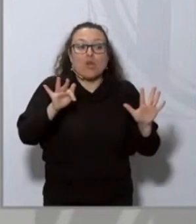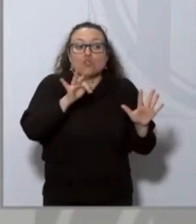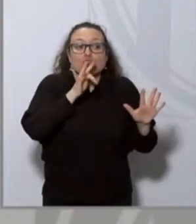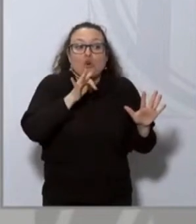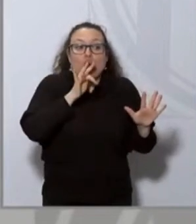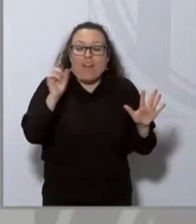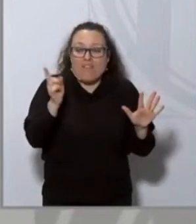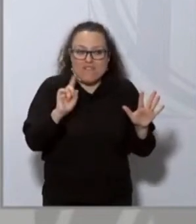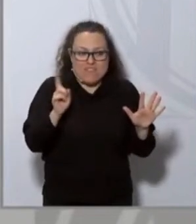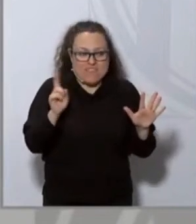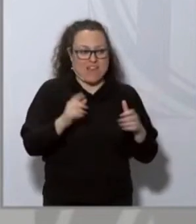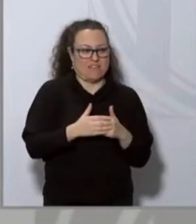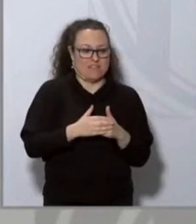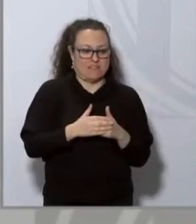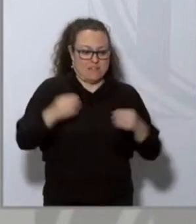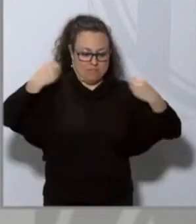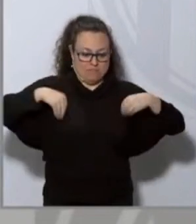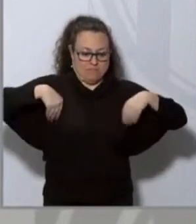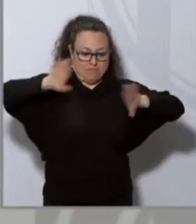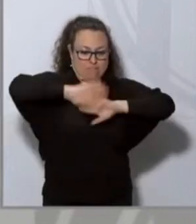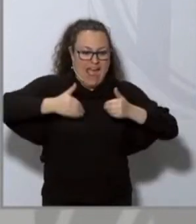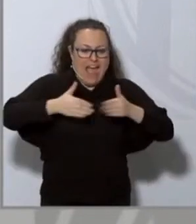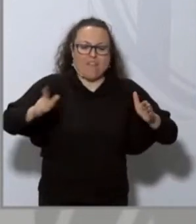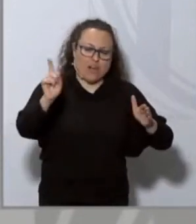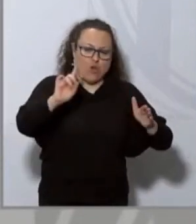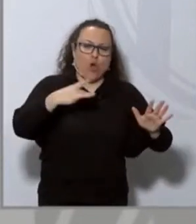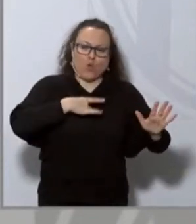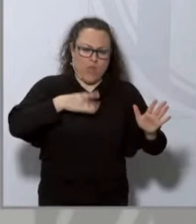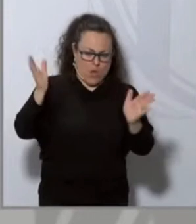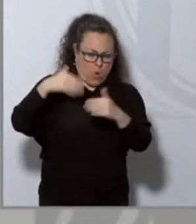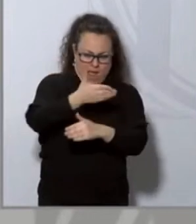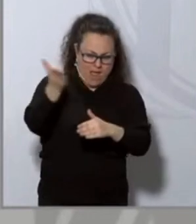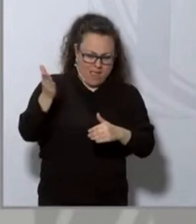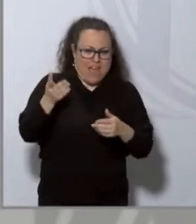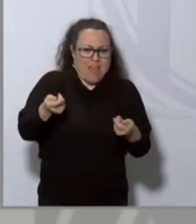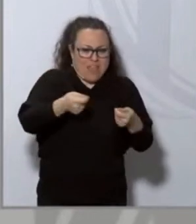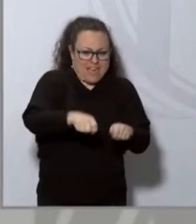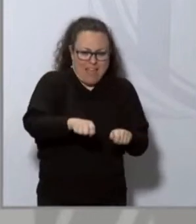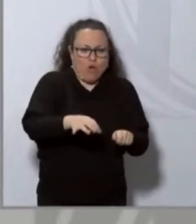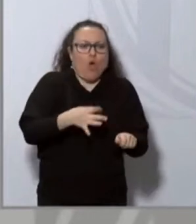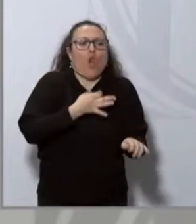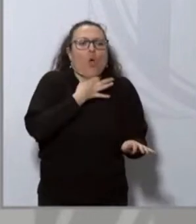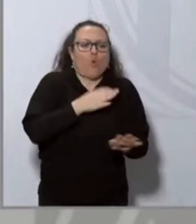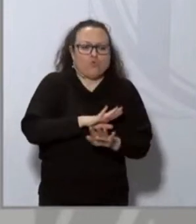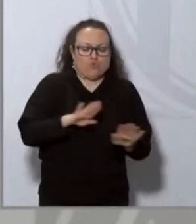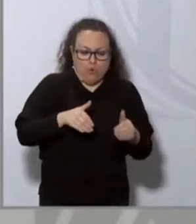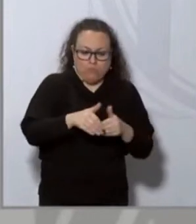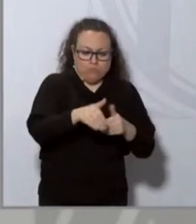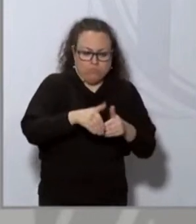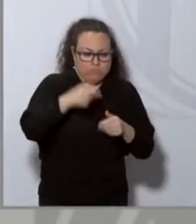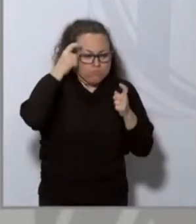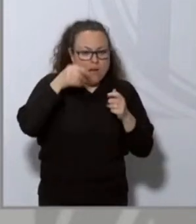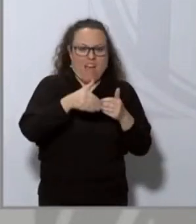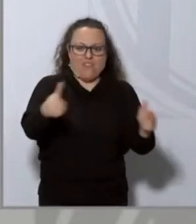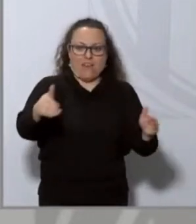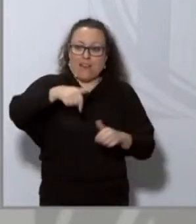ha llegado el momento de reabrir el ocio nocturno pero que nadie tenga dudas que no va a estar cerrado ni un día más del que sea necesario. Esta tarde hay una